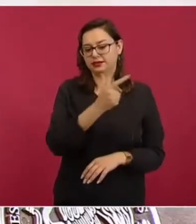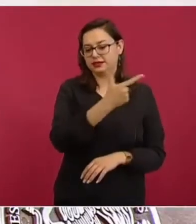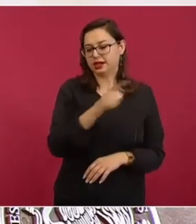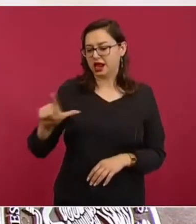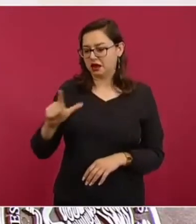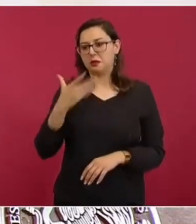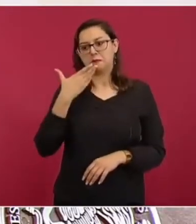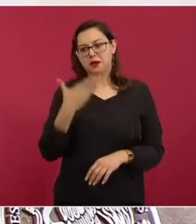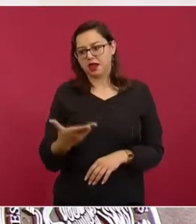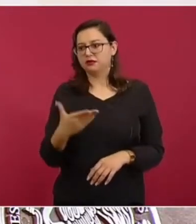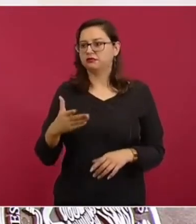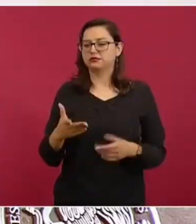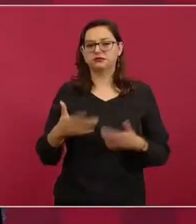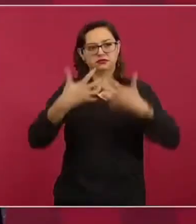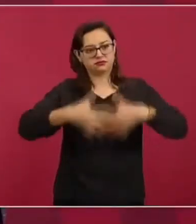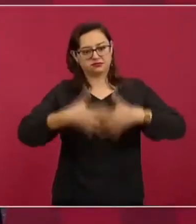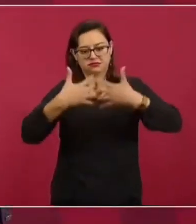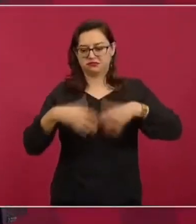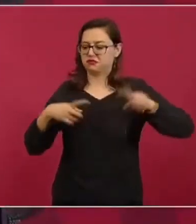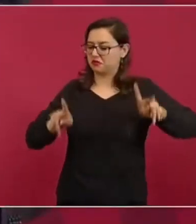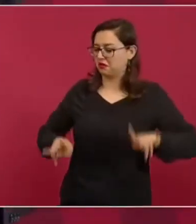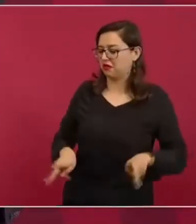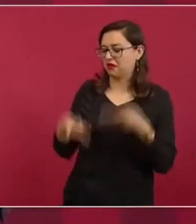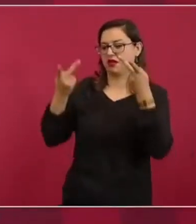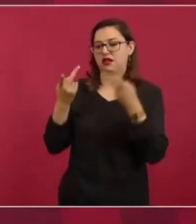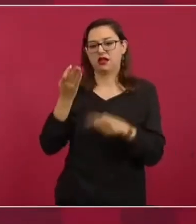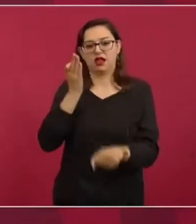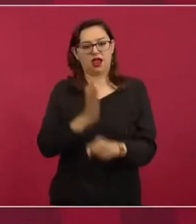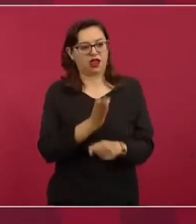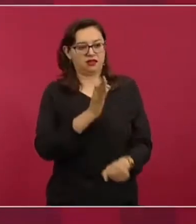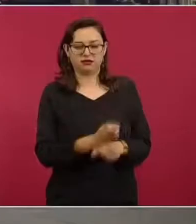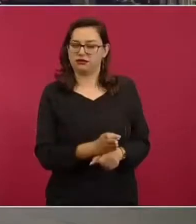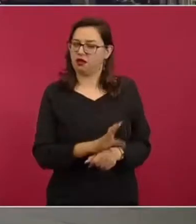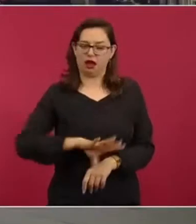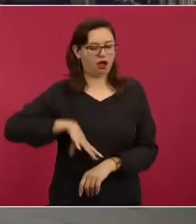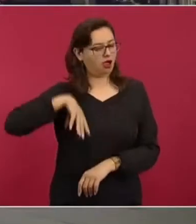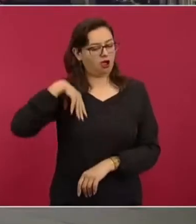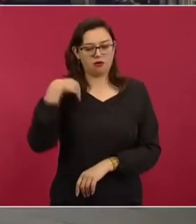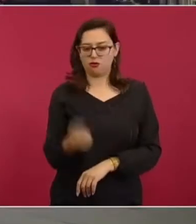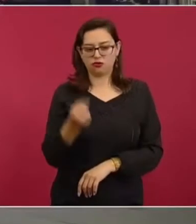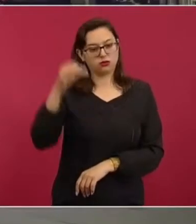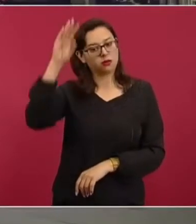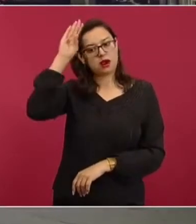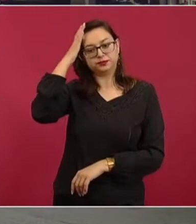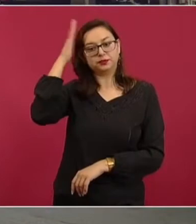se pasan de rosca, diría el clásico.